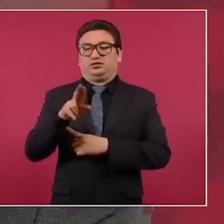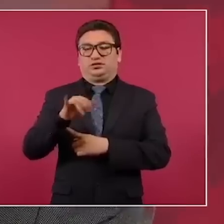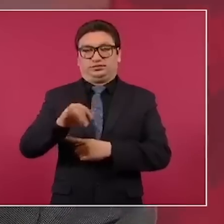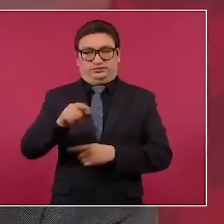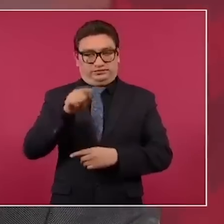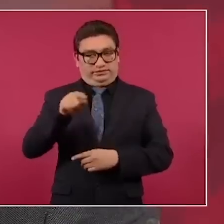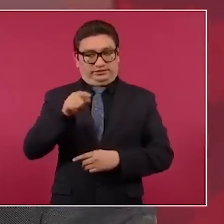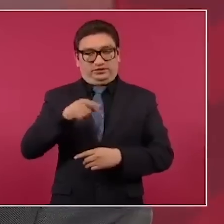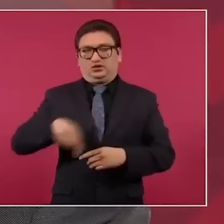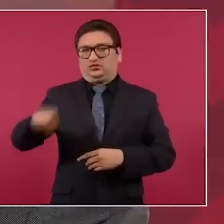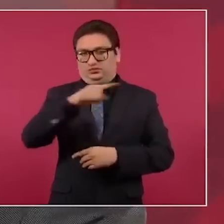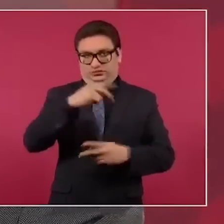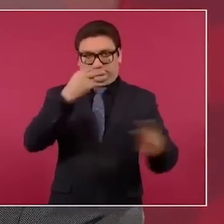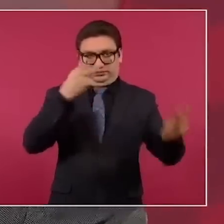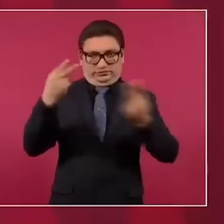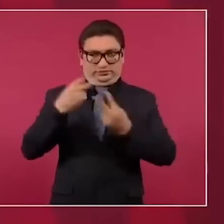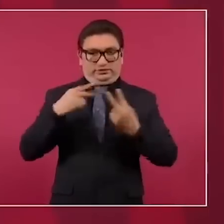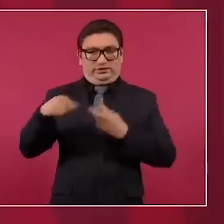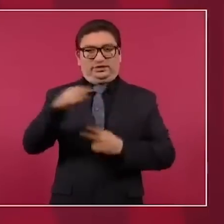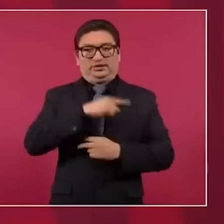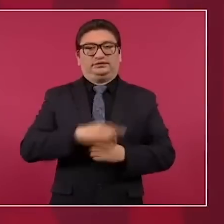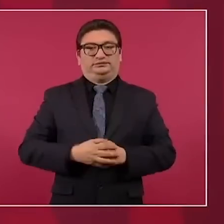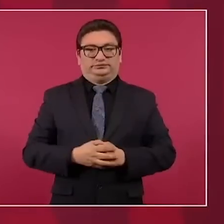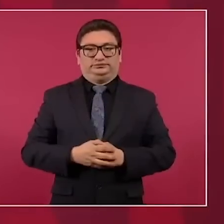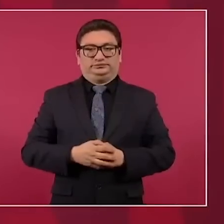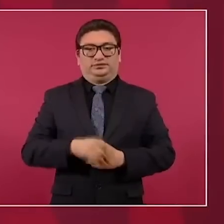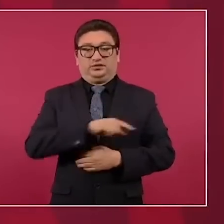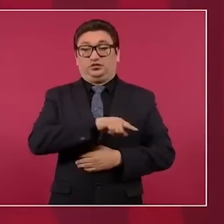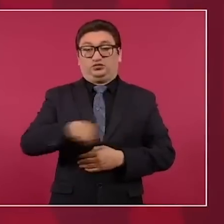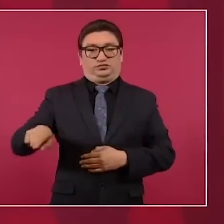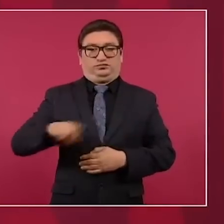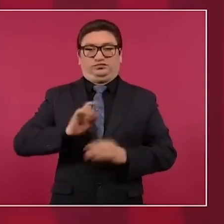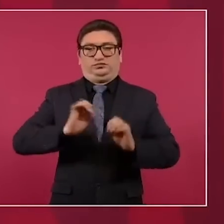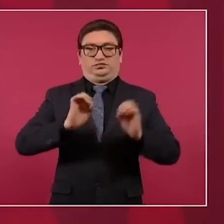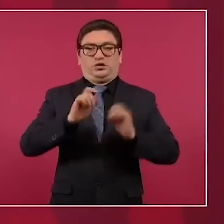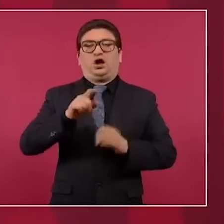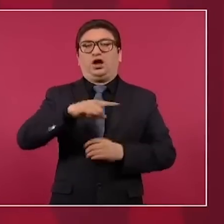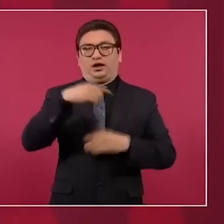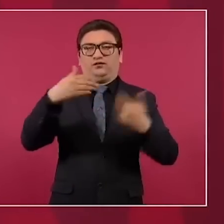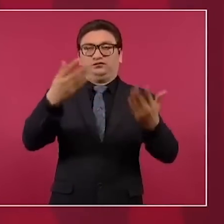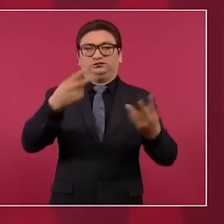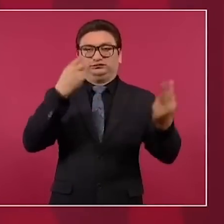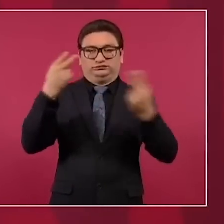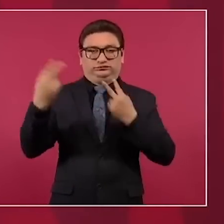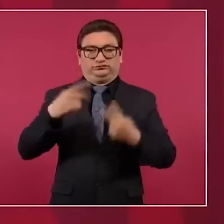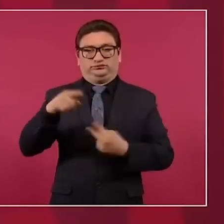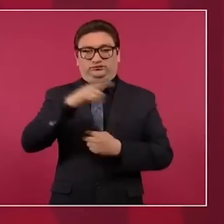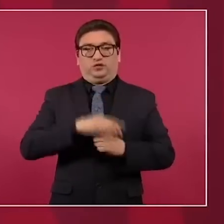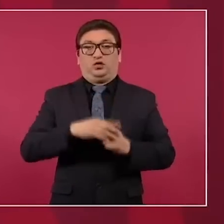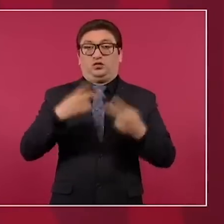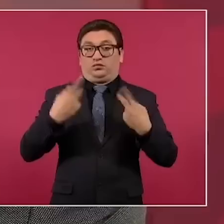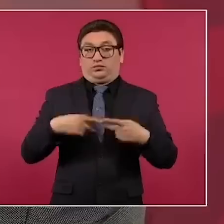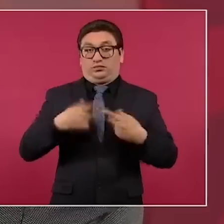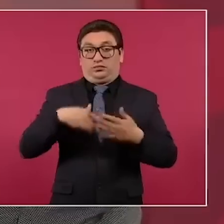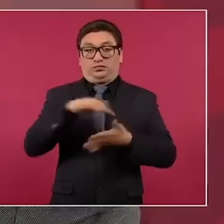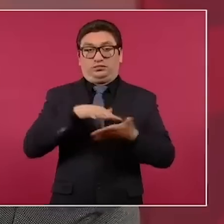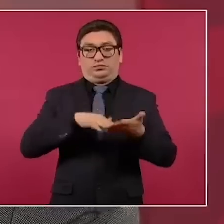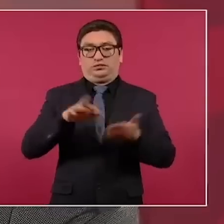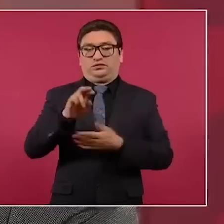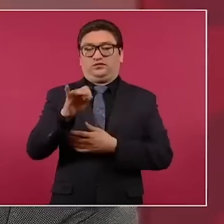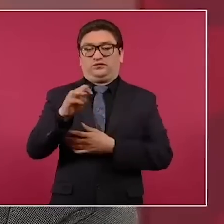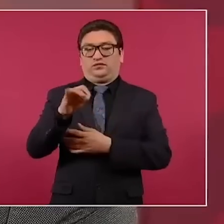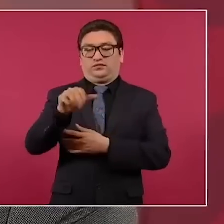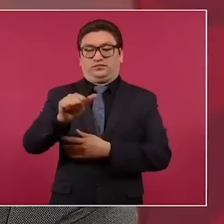quienes nos están viendo, no para los que estamos aquí o los lectores del Reforma.